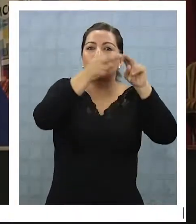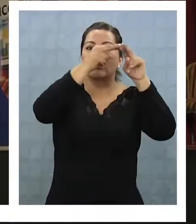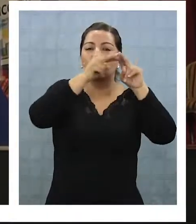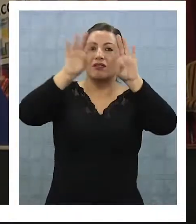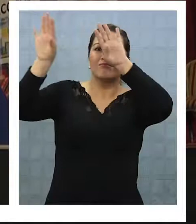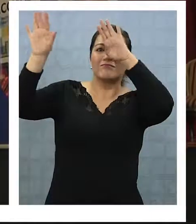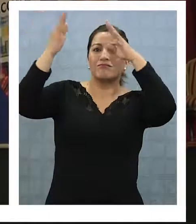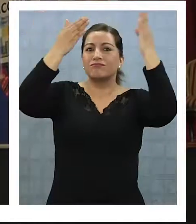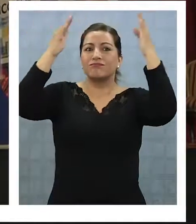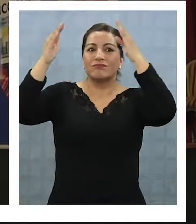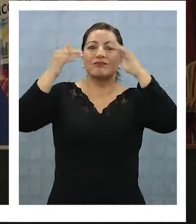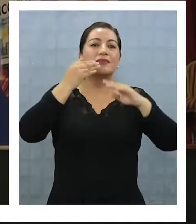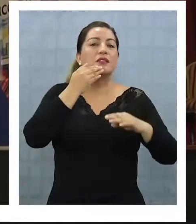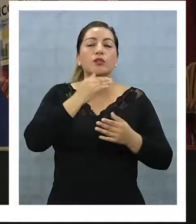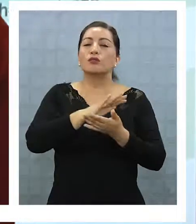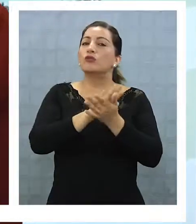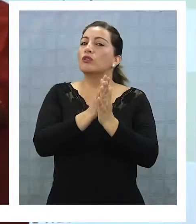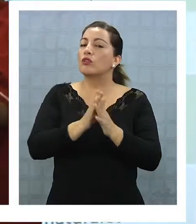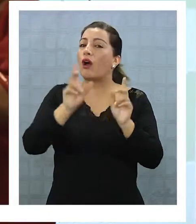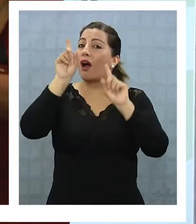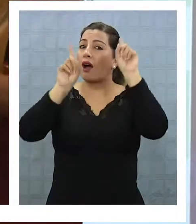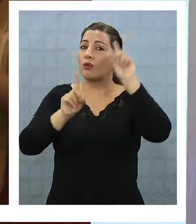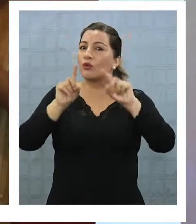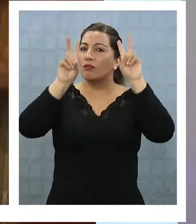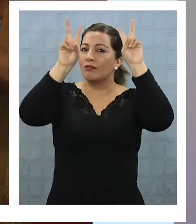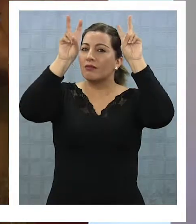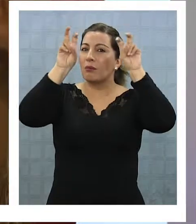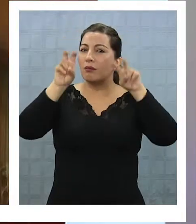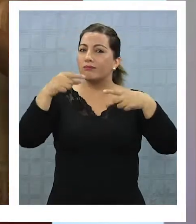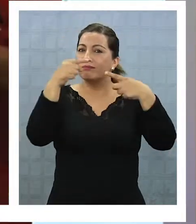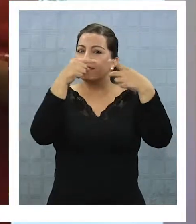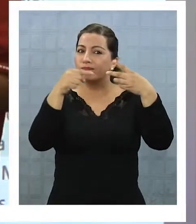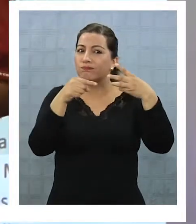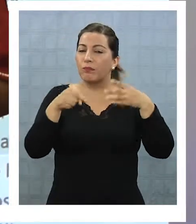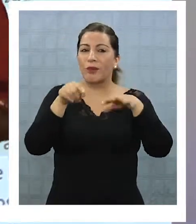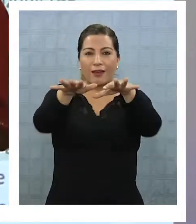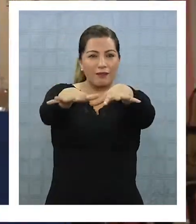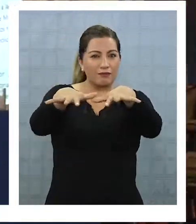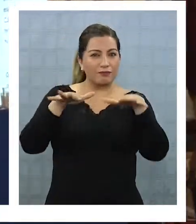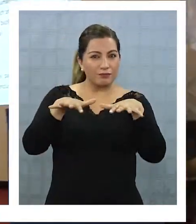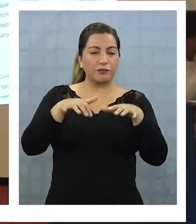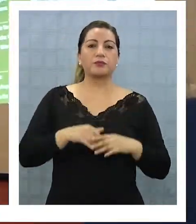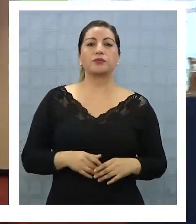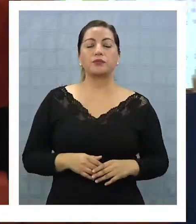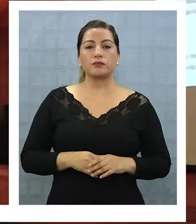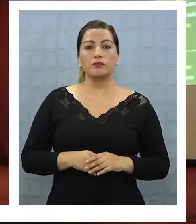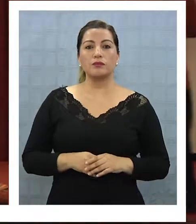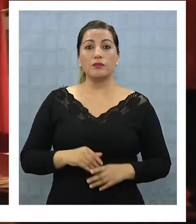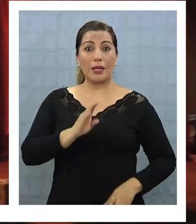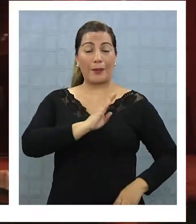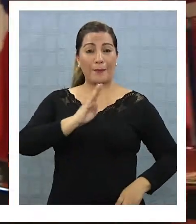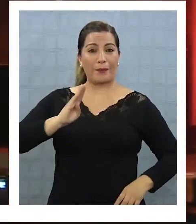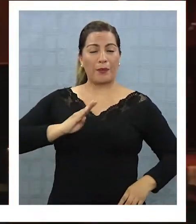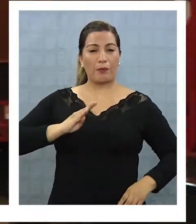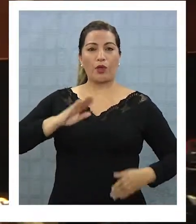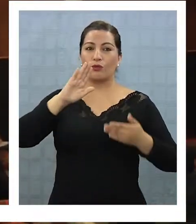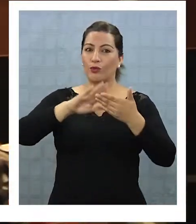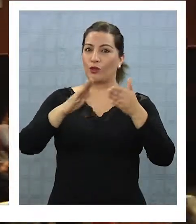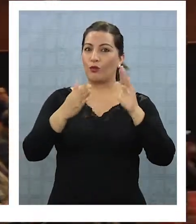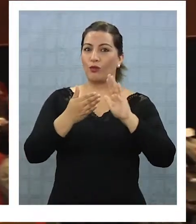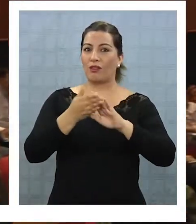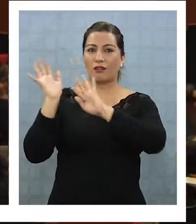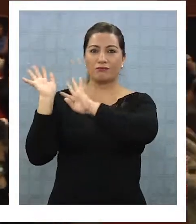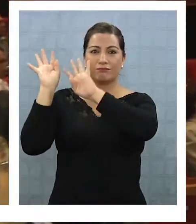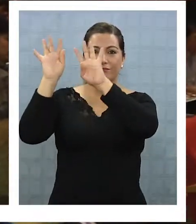arquitectura, medio ambiente y descolonización fueron solo parte de los temas que se trataron en este seminario. Miembros de